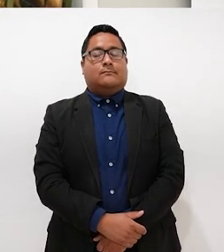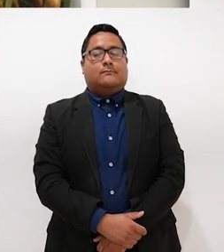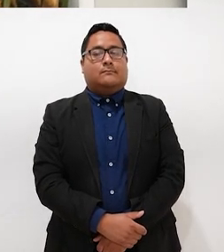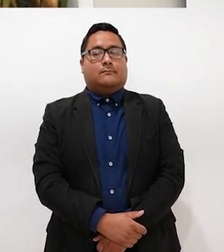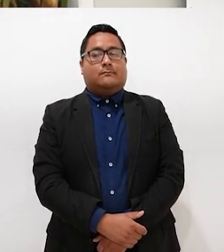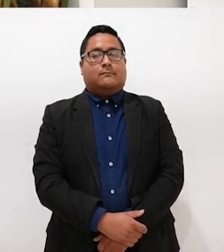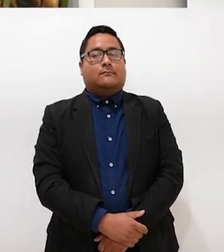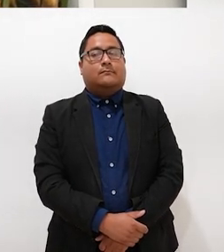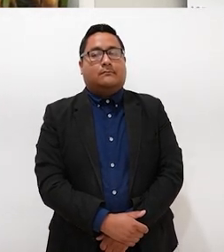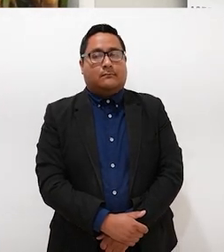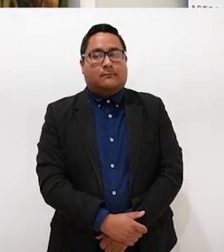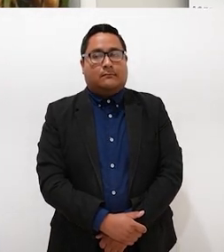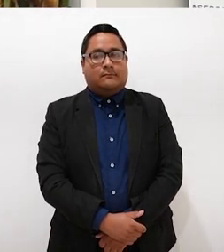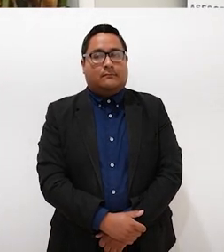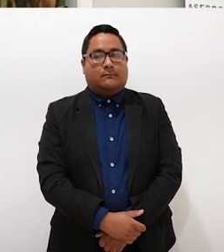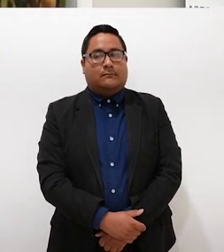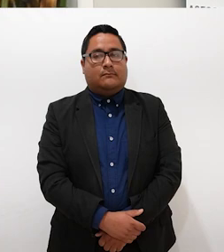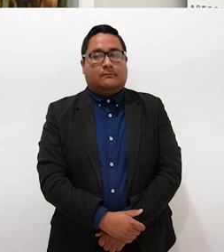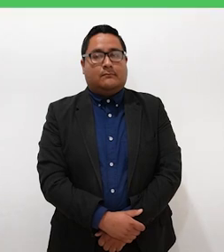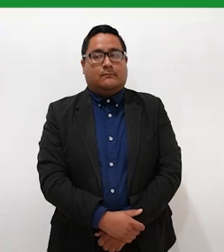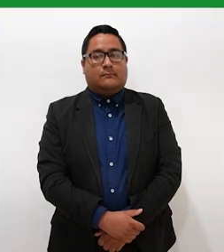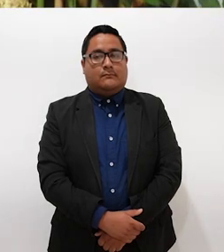ojalá se logre, pronto lo vamos a ver.